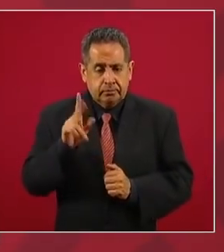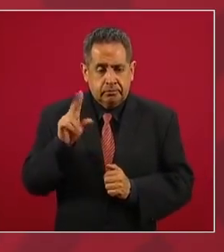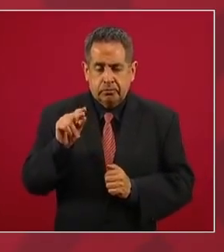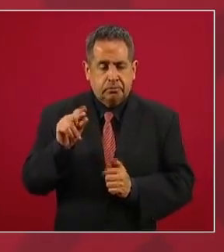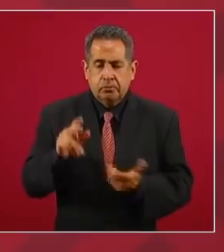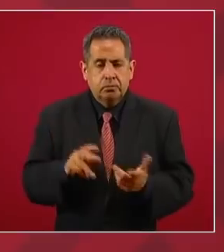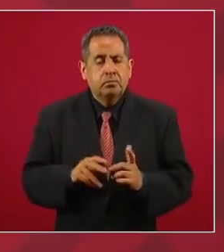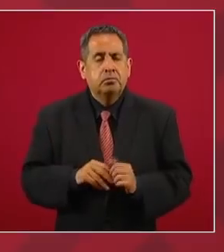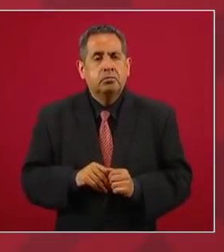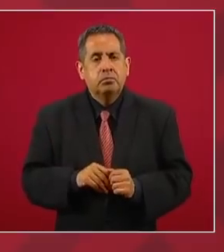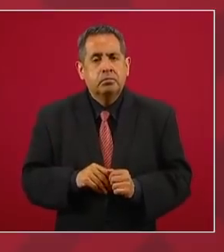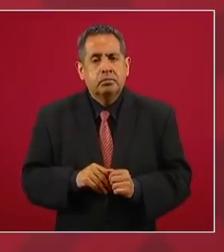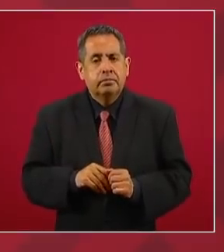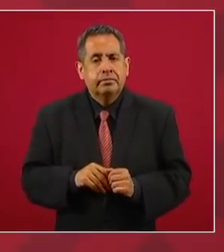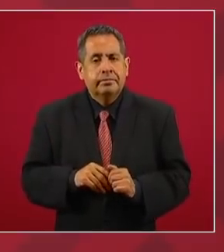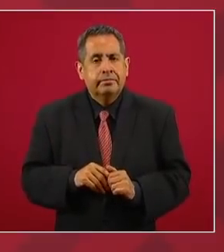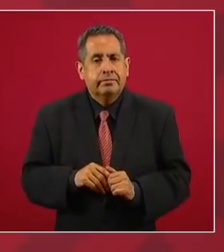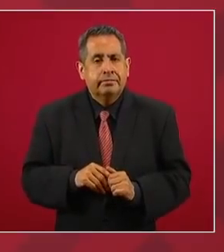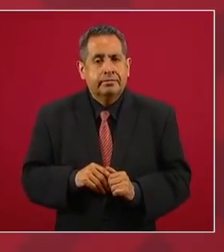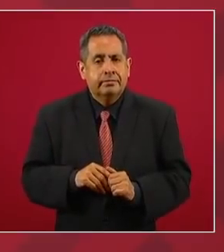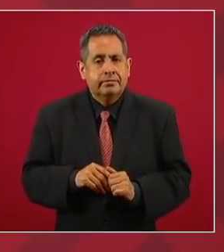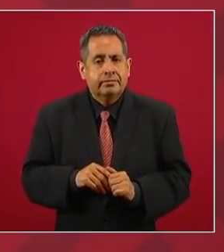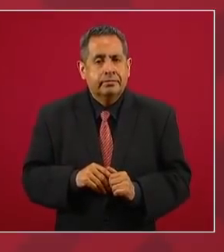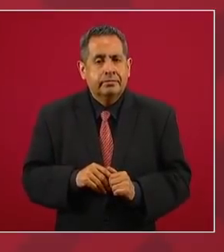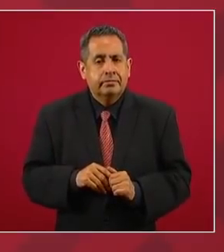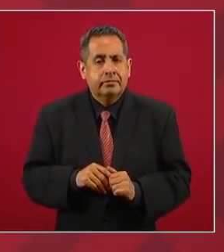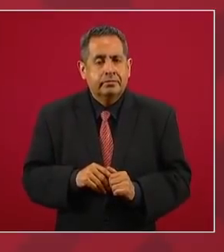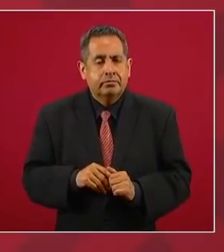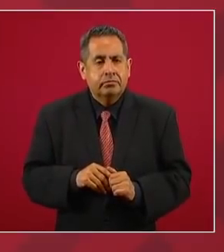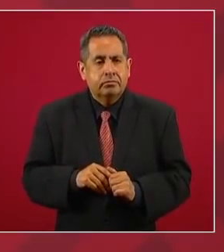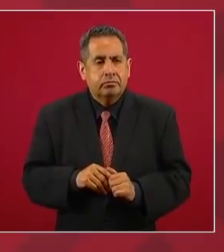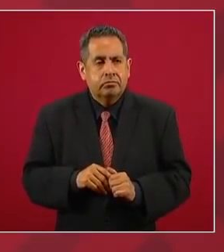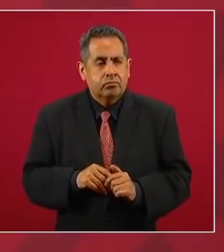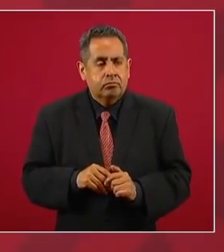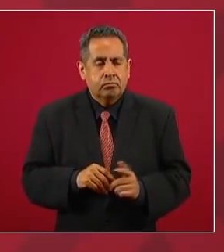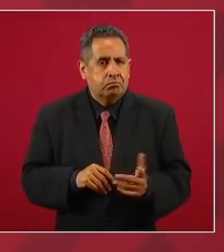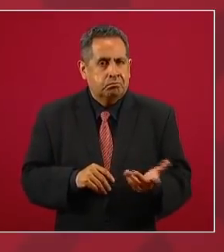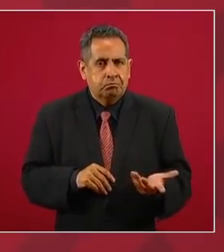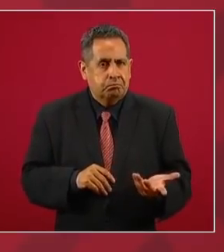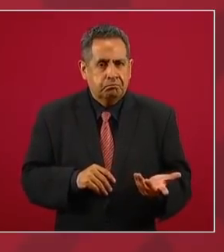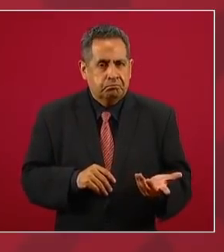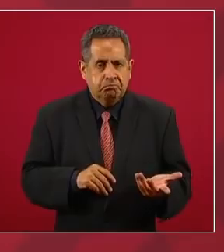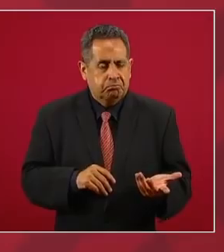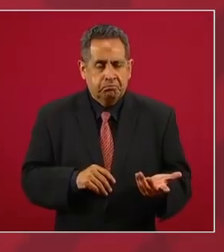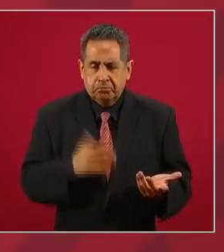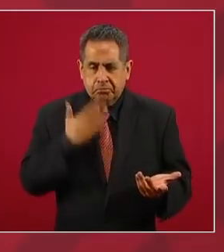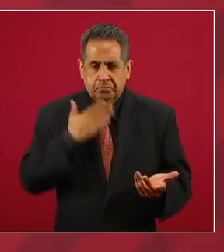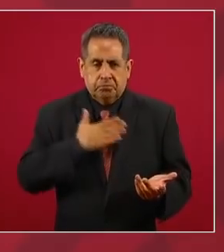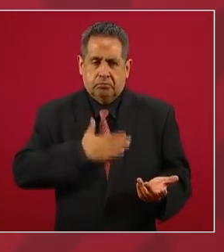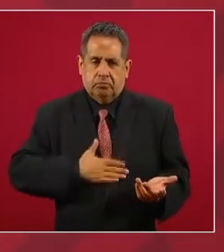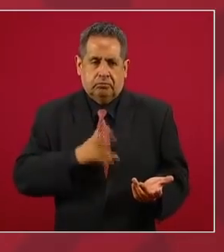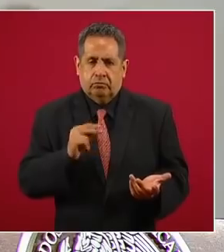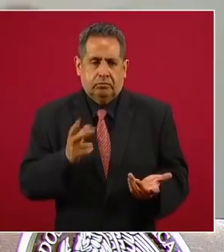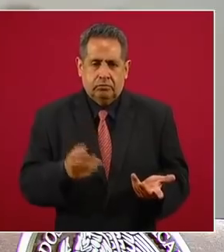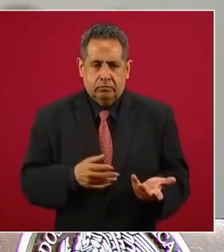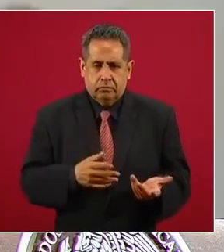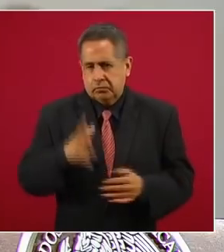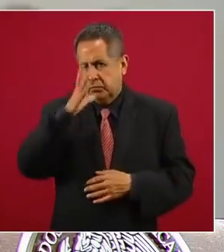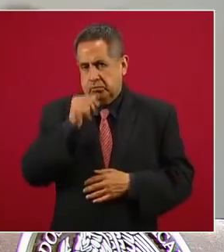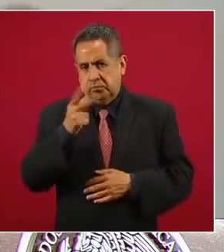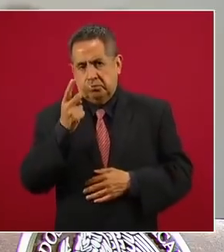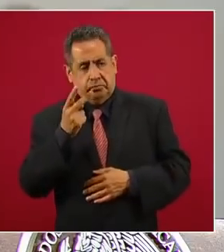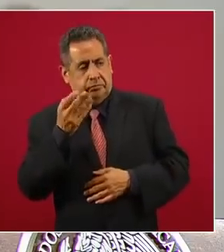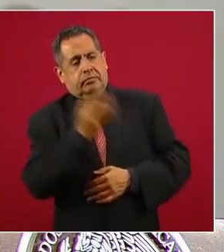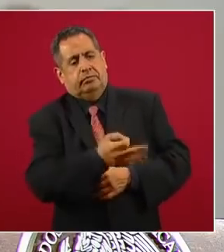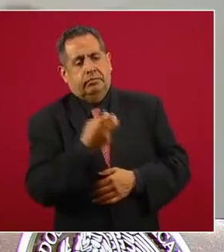justo, es inaceptable